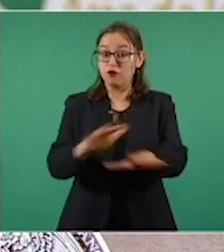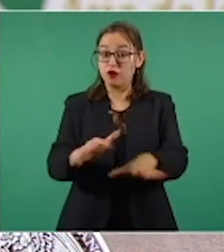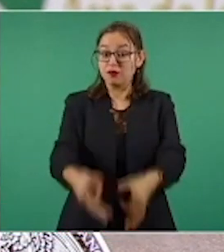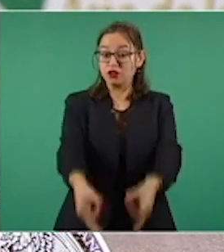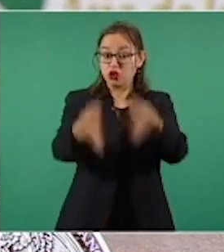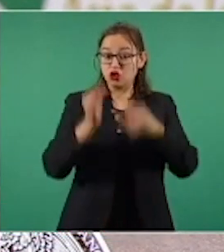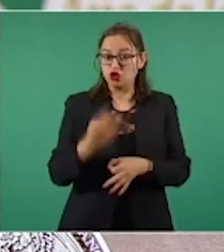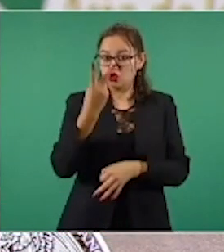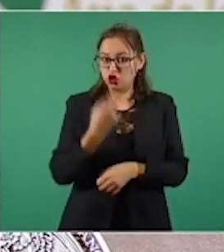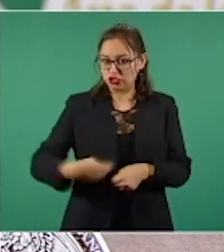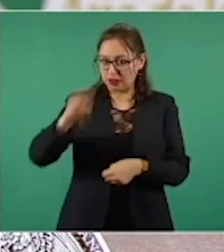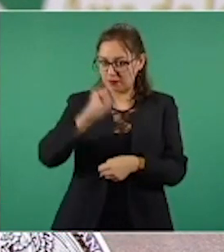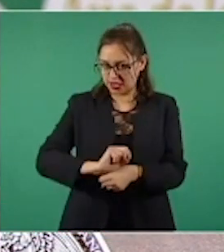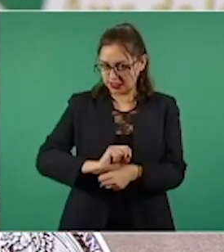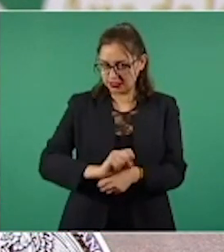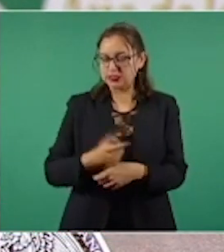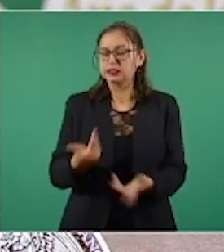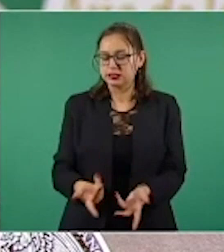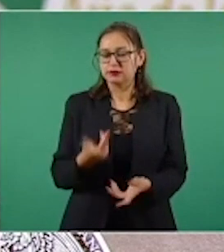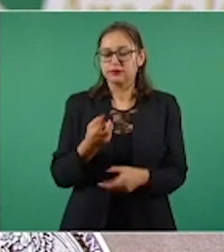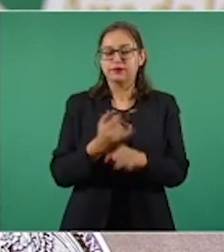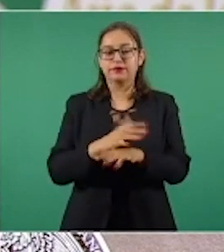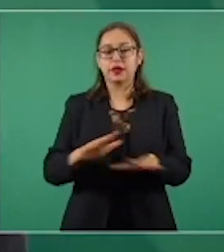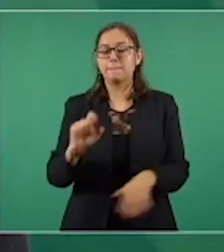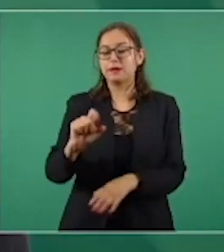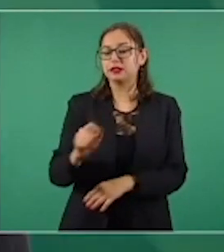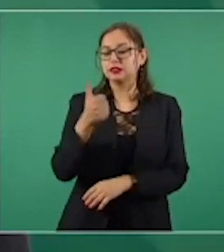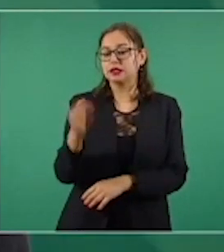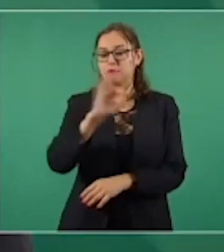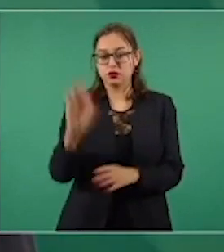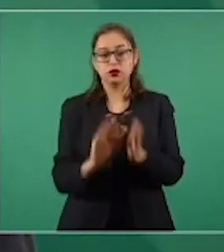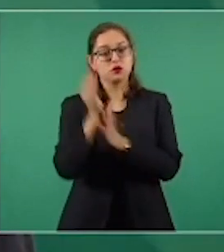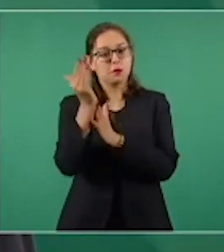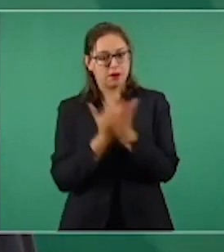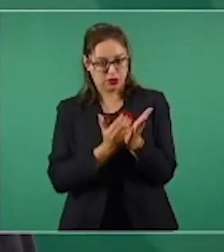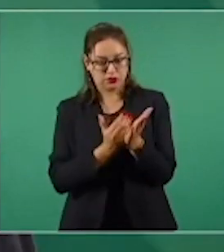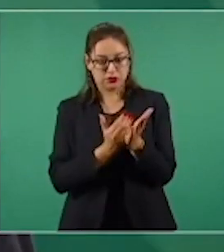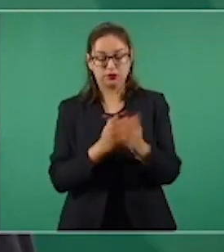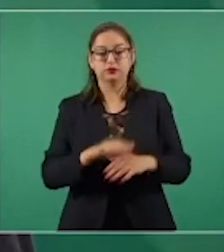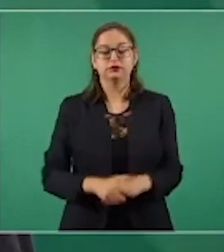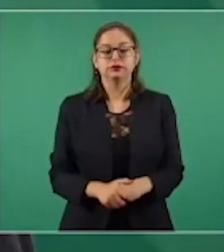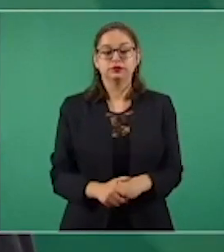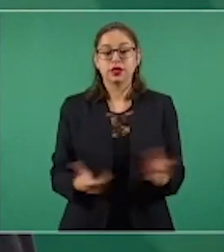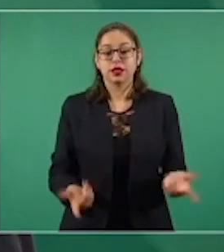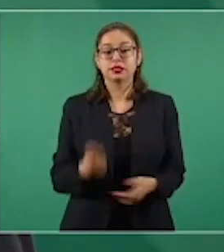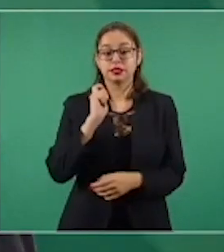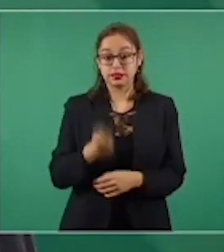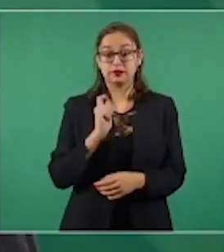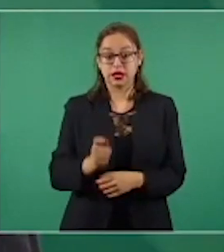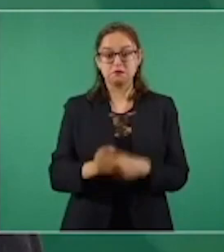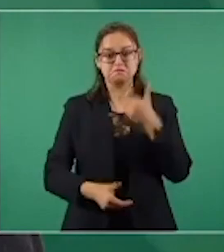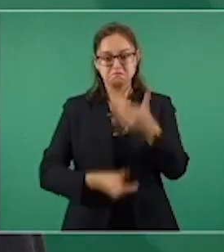ciento que se mantuvo, de hecho, en los primeros días del domingo a la fecha y esta tendencia es esperable que